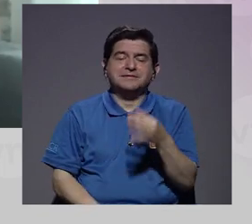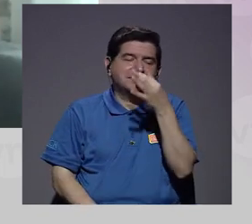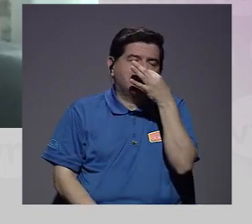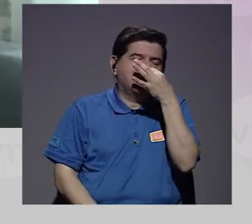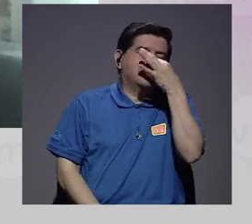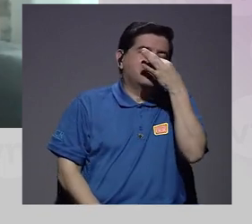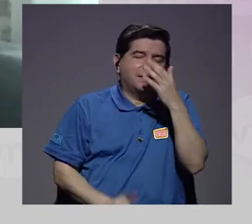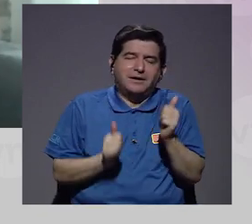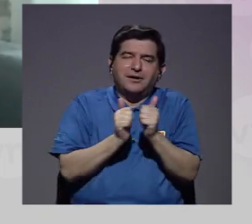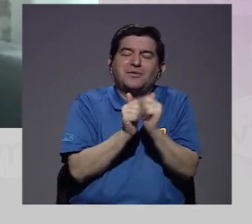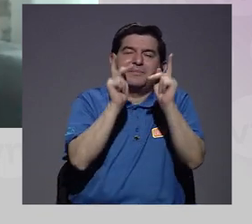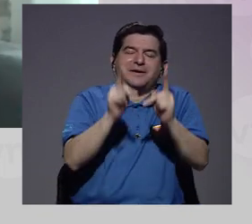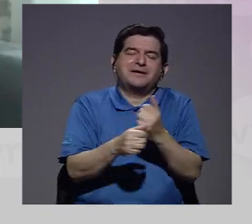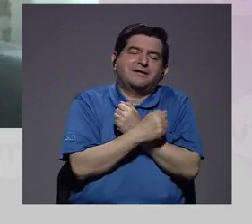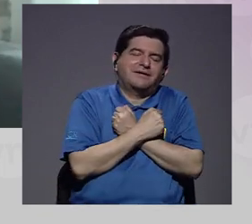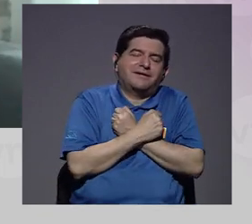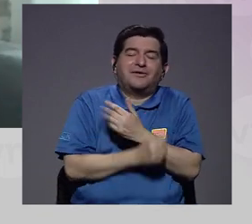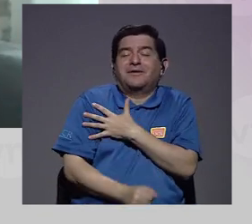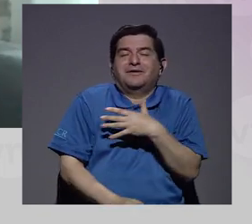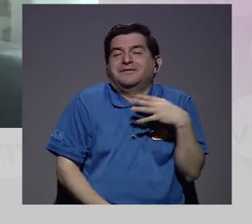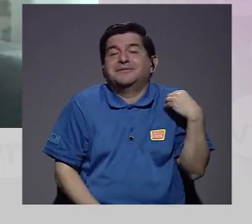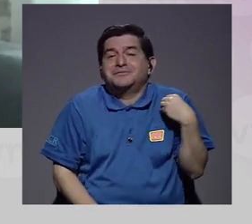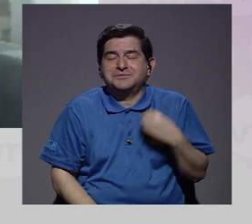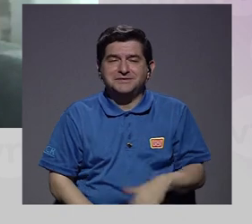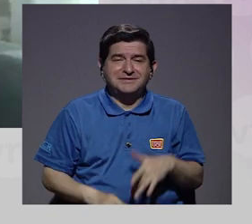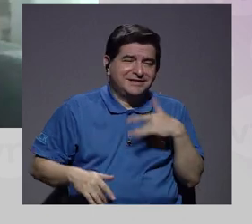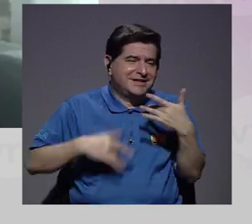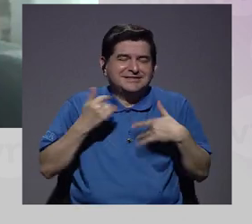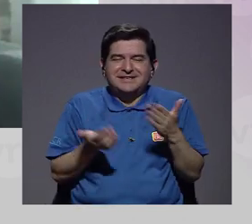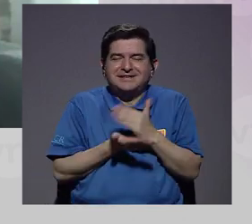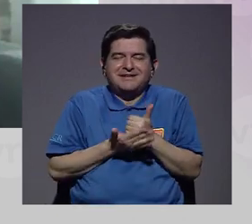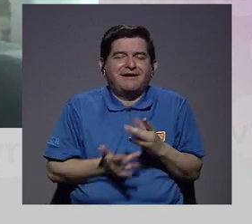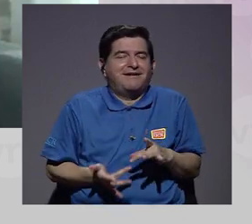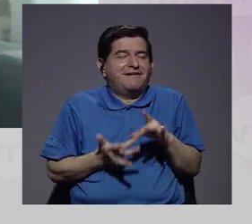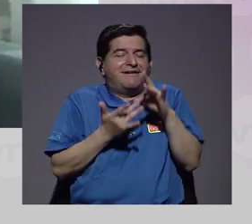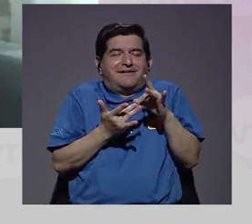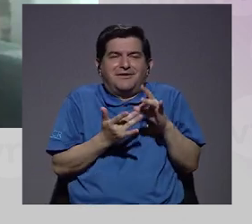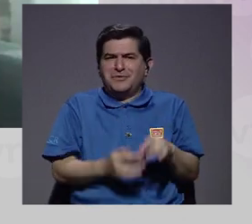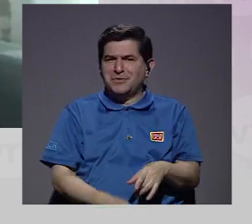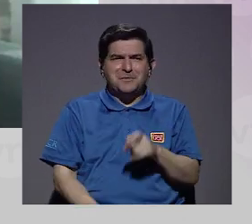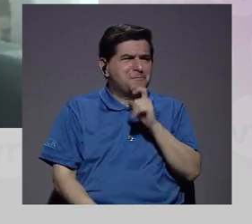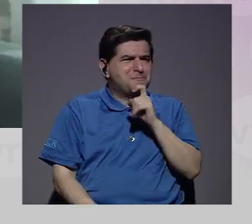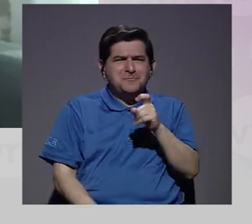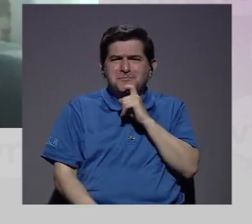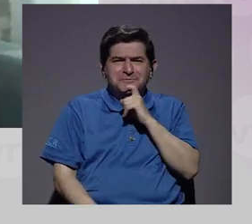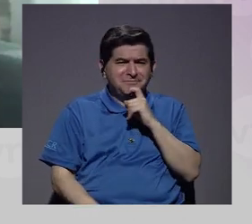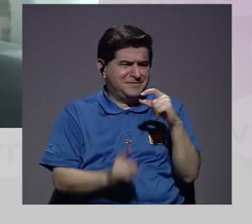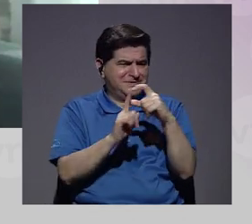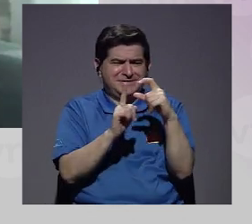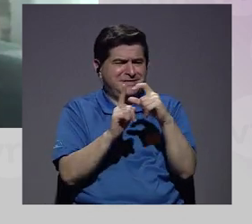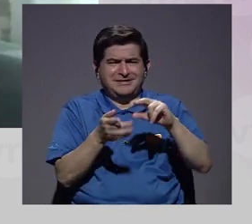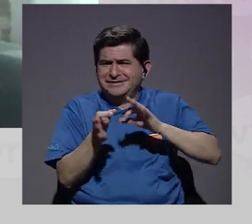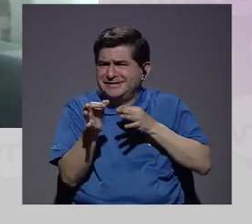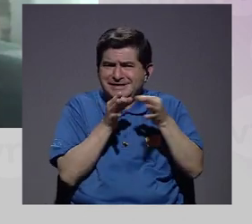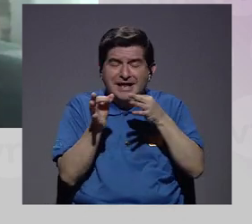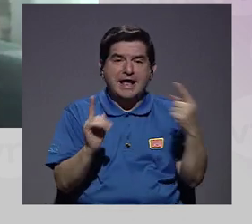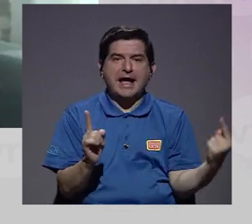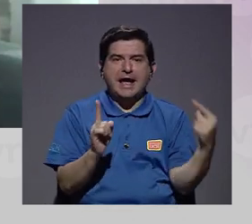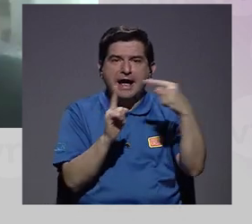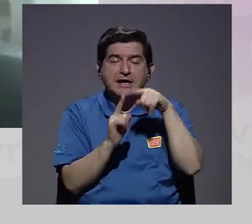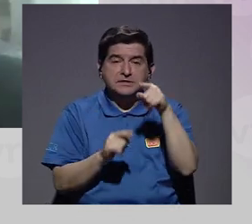enamoramiento, cuando estás con la persona que querés o que te gusta, que se siente algo especial, que cuesta poner en palabras,